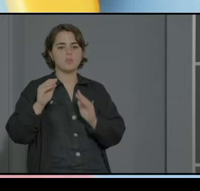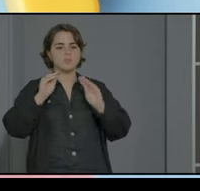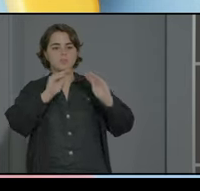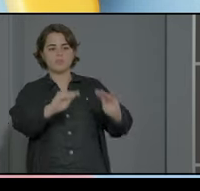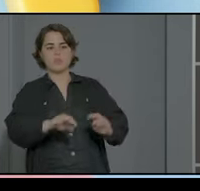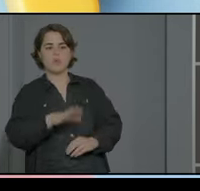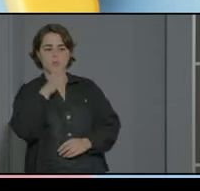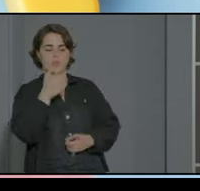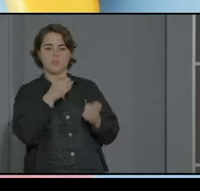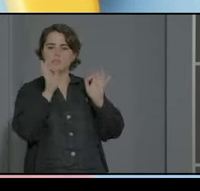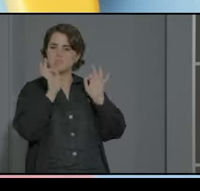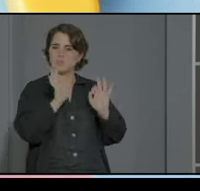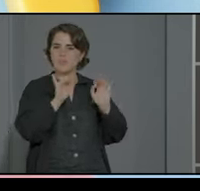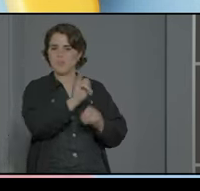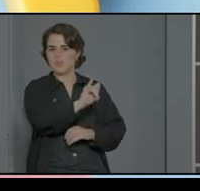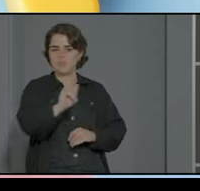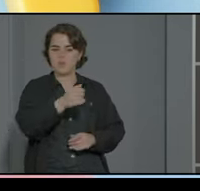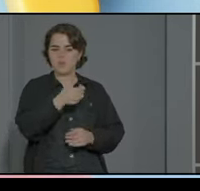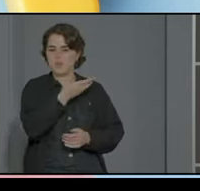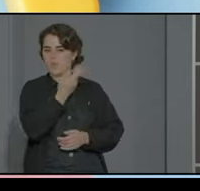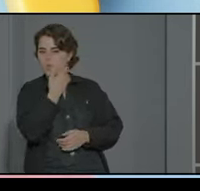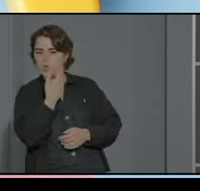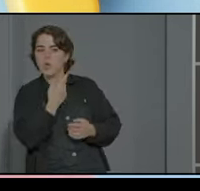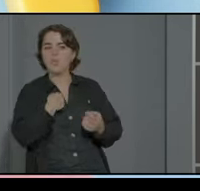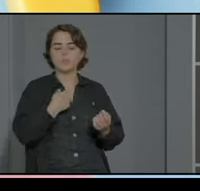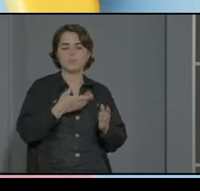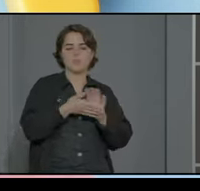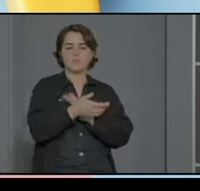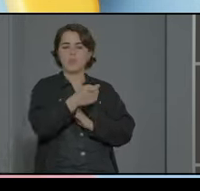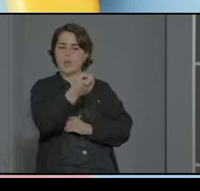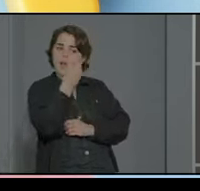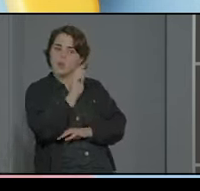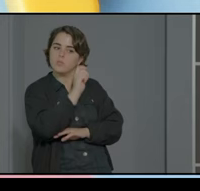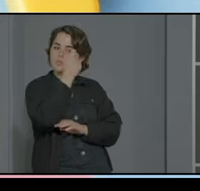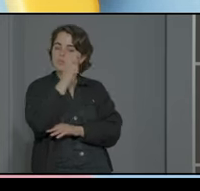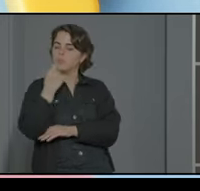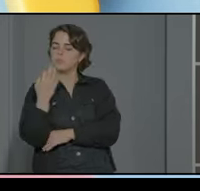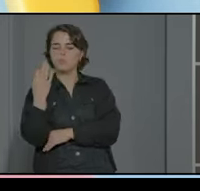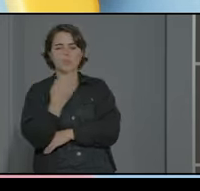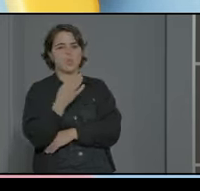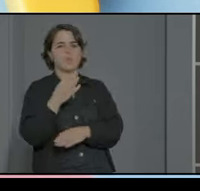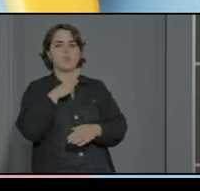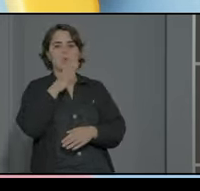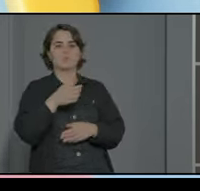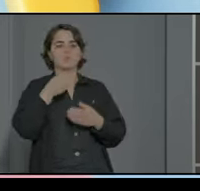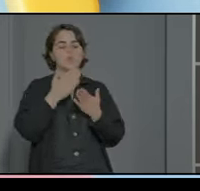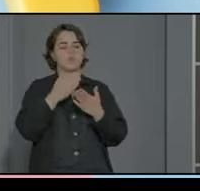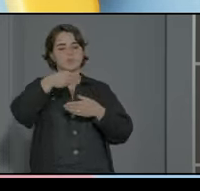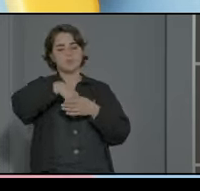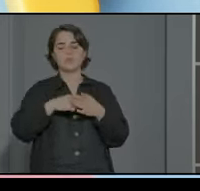tiene unas necesidades muy concretas y ya ellos le van conociendo pero necesito que tenga éxito y pues esos apoyos tienen que estar en el aula con él